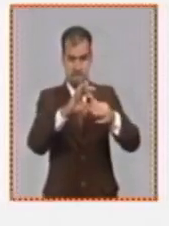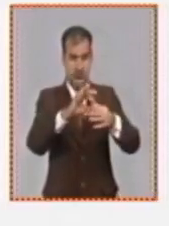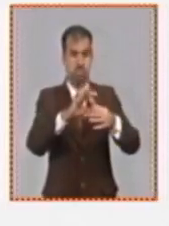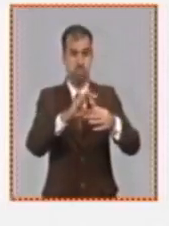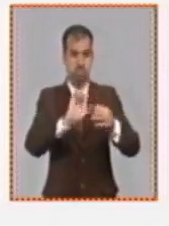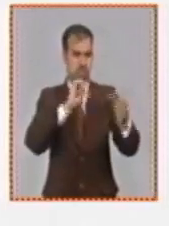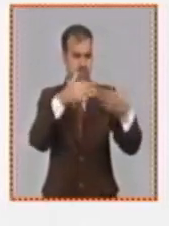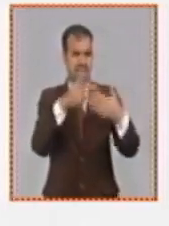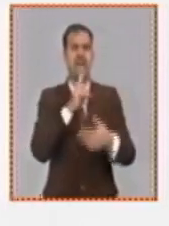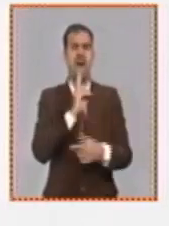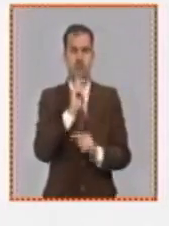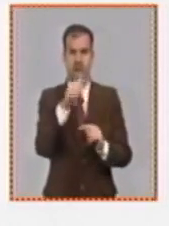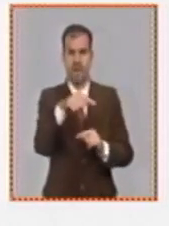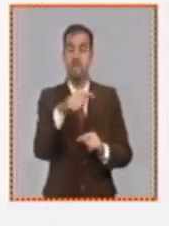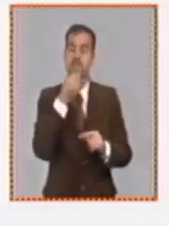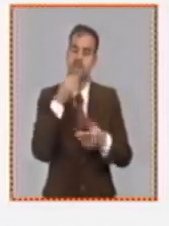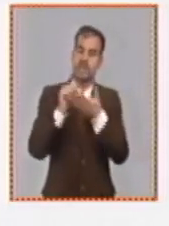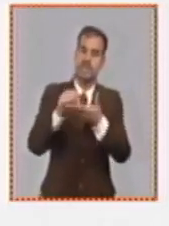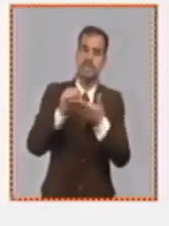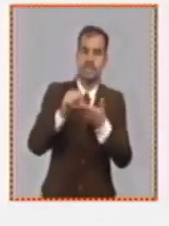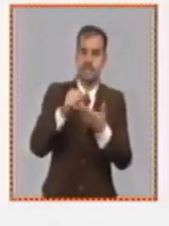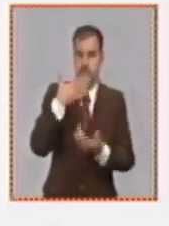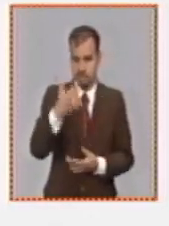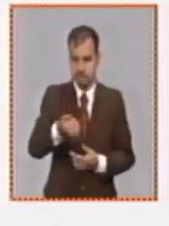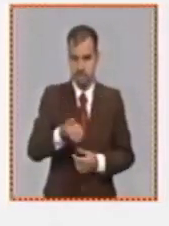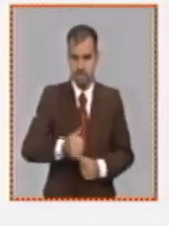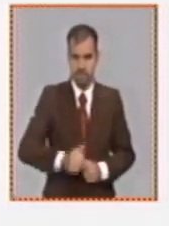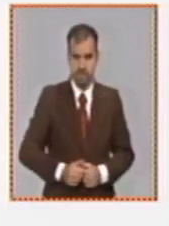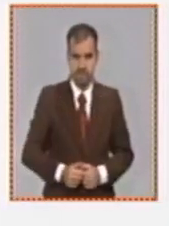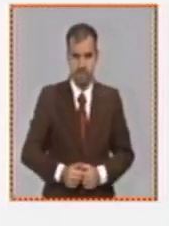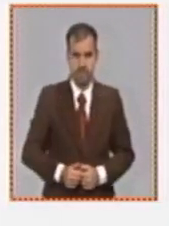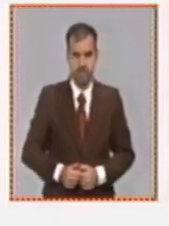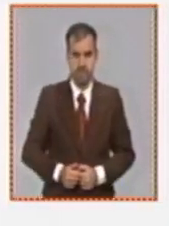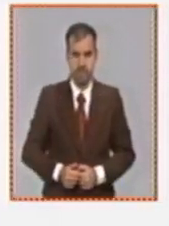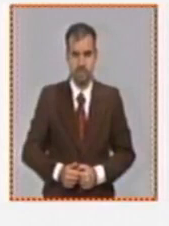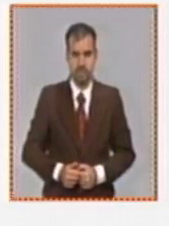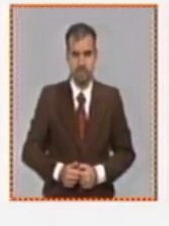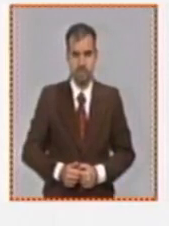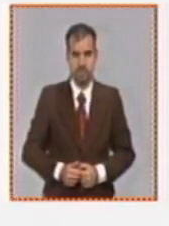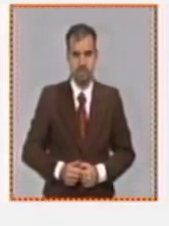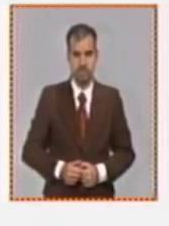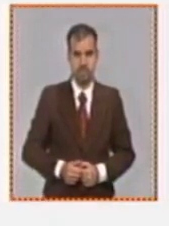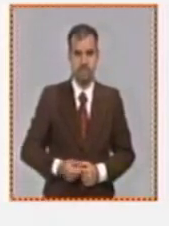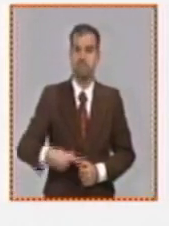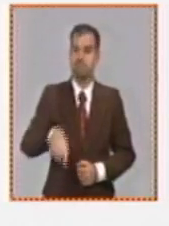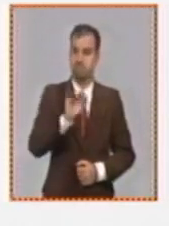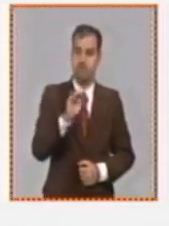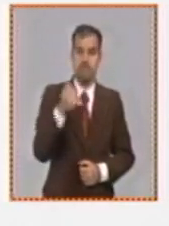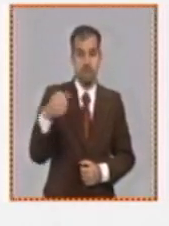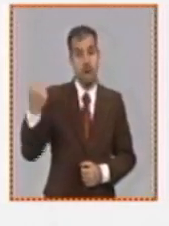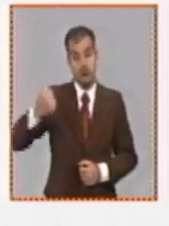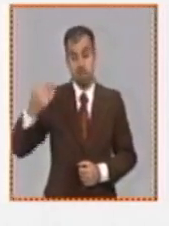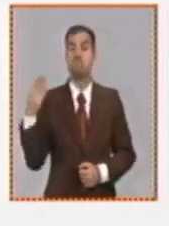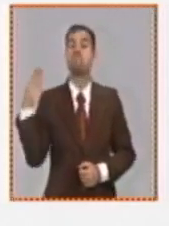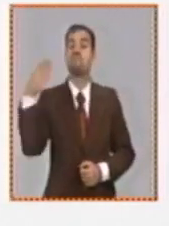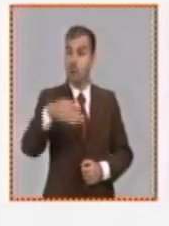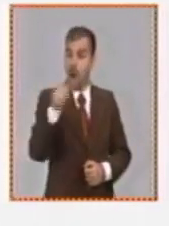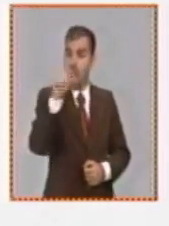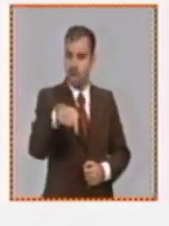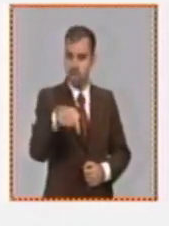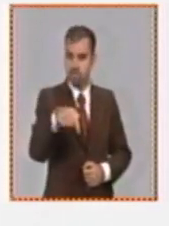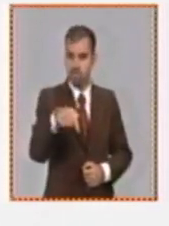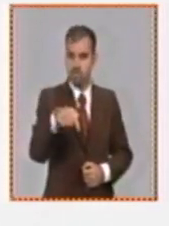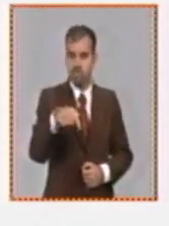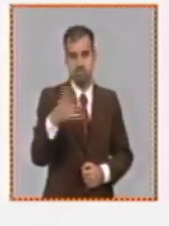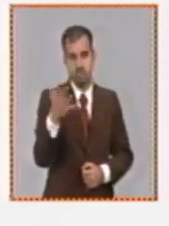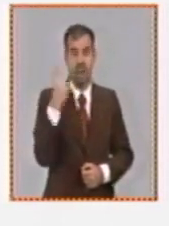Nacional de Recursos Hidráulicos para este tipo de servicios donde hay una reiteración en la asistencia a la limpieza se